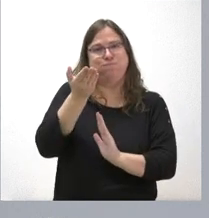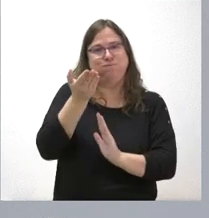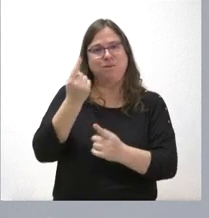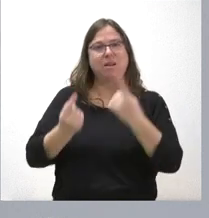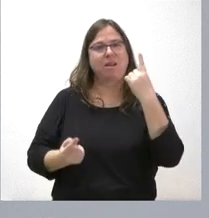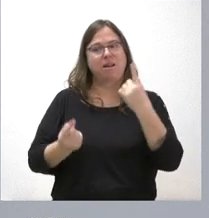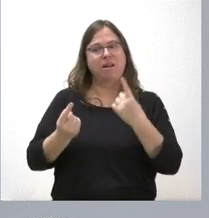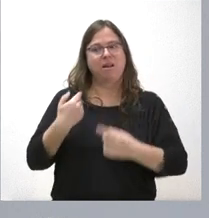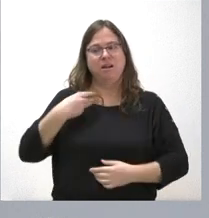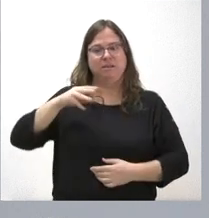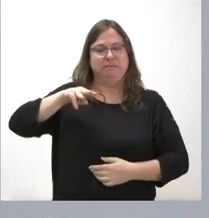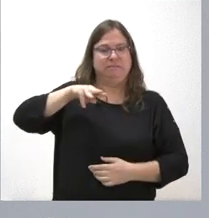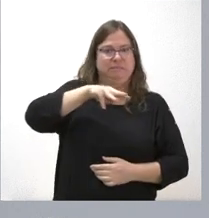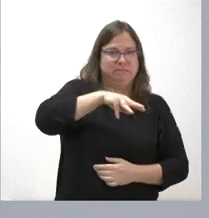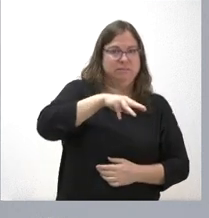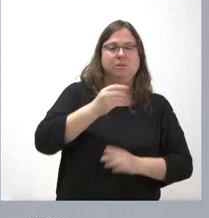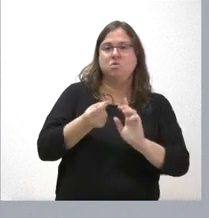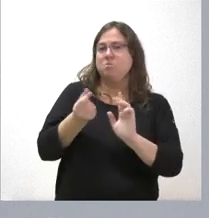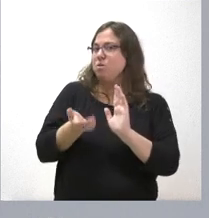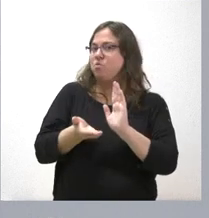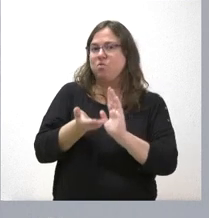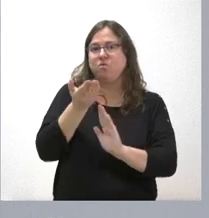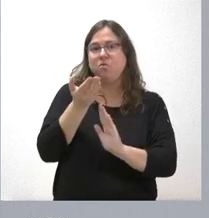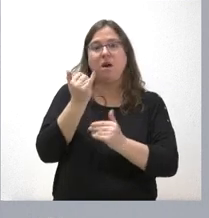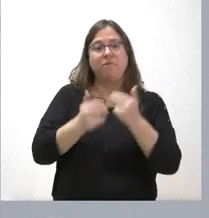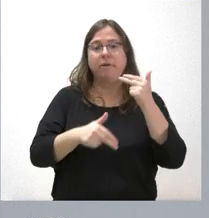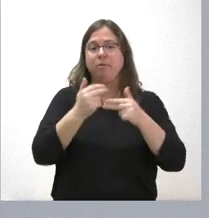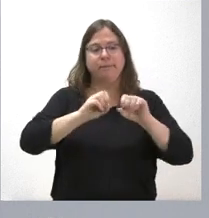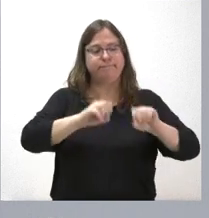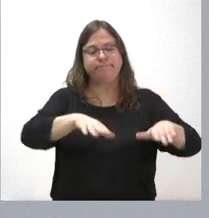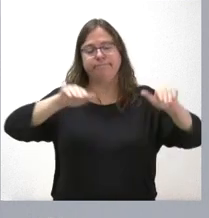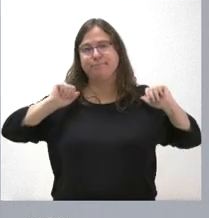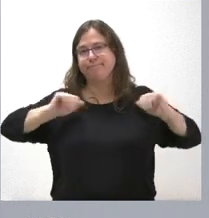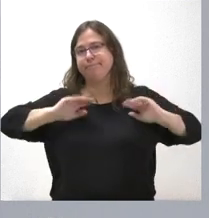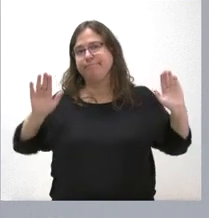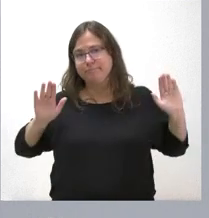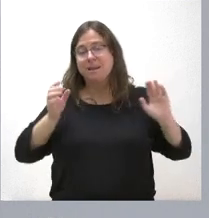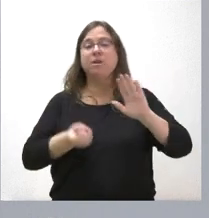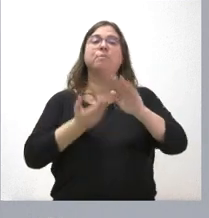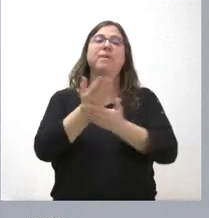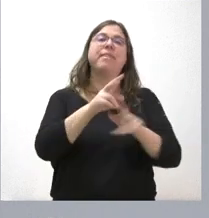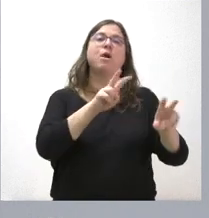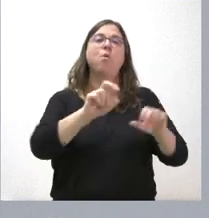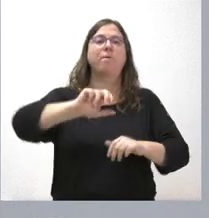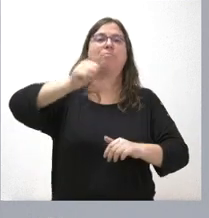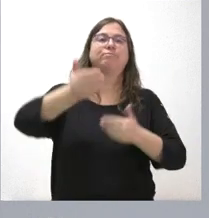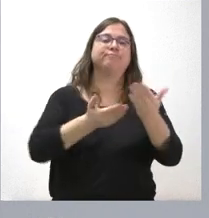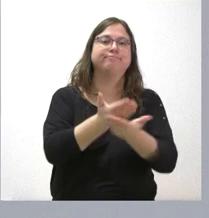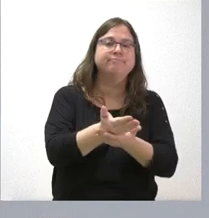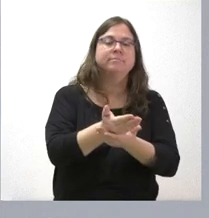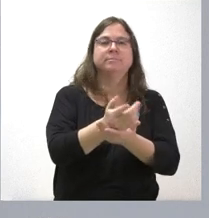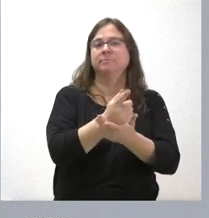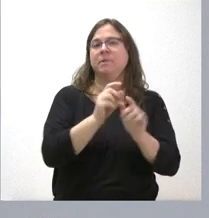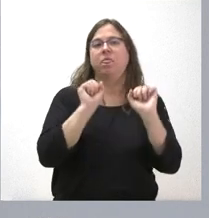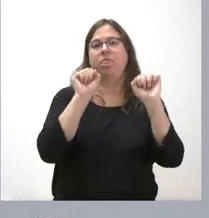últimos trimestres ha determinado que algunas obras hayan abandonado y por tanto la nueva licitación ha retrasado también la ejecución de alguna de estas